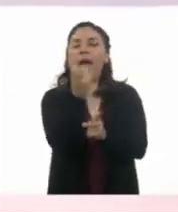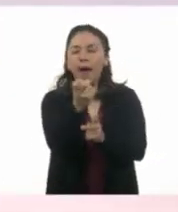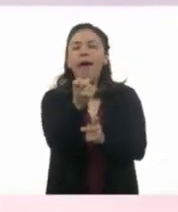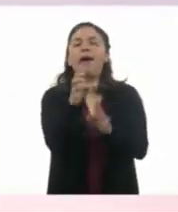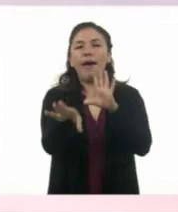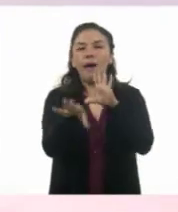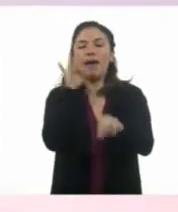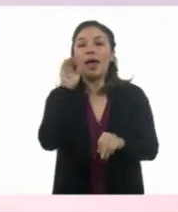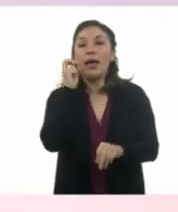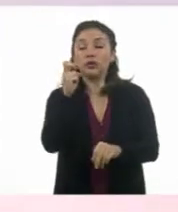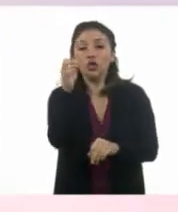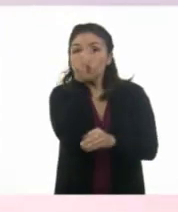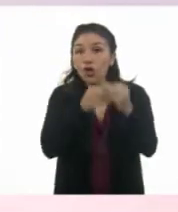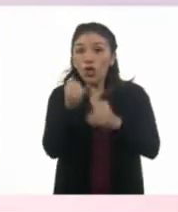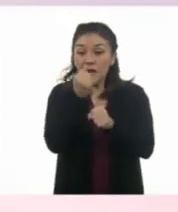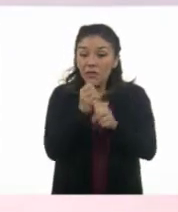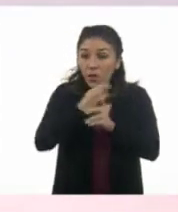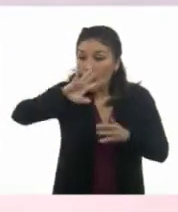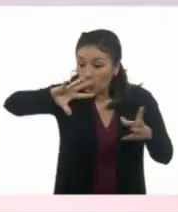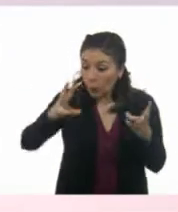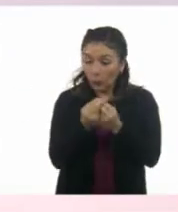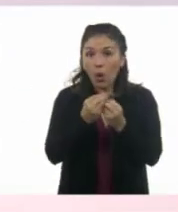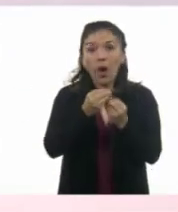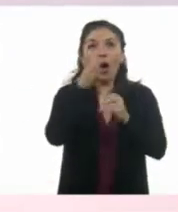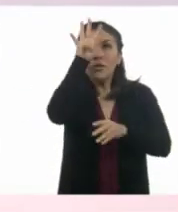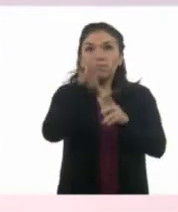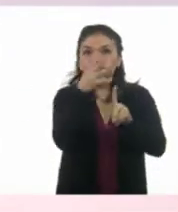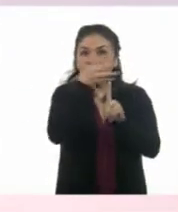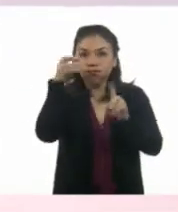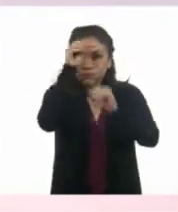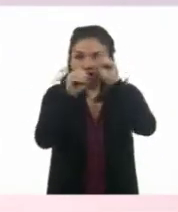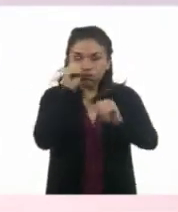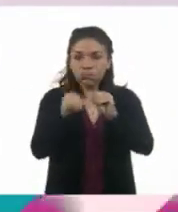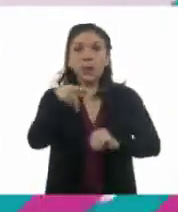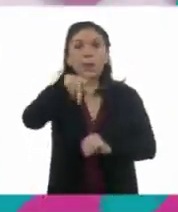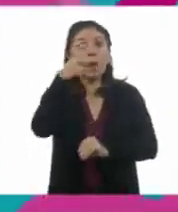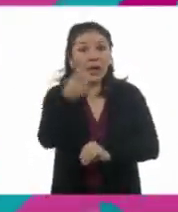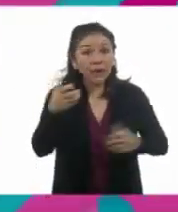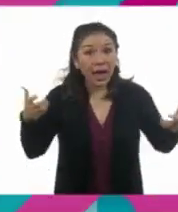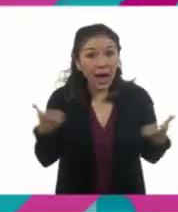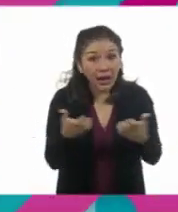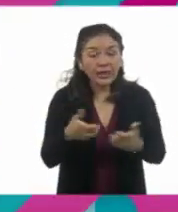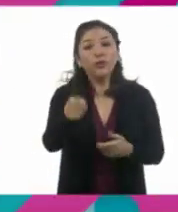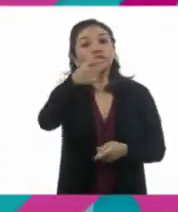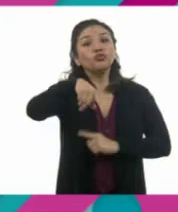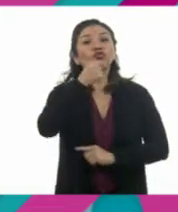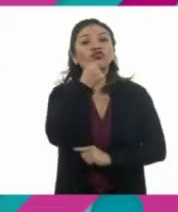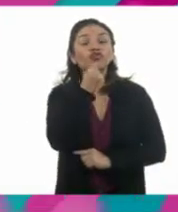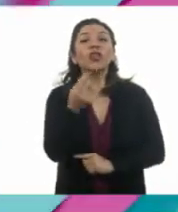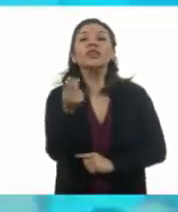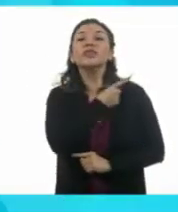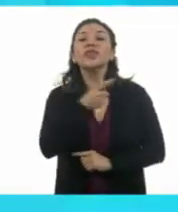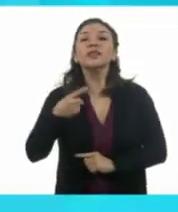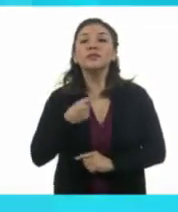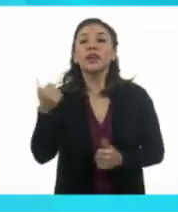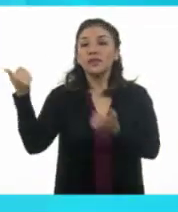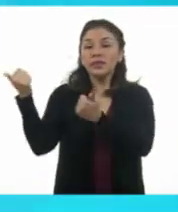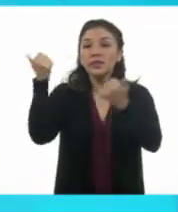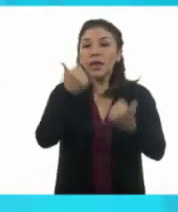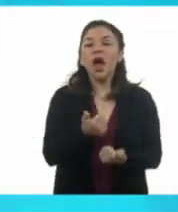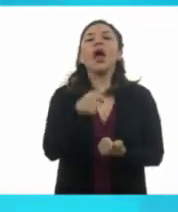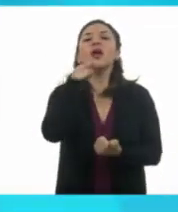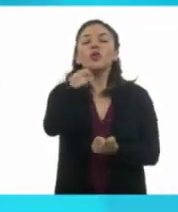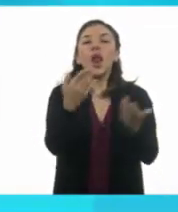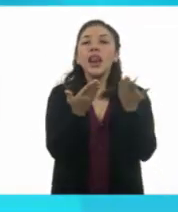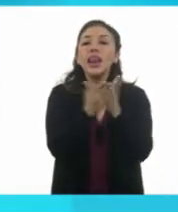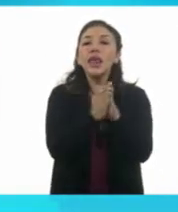obtuvieron los vamos a organizar en tablas sencillas. Pero para poder realizar esta actividad, las niñas y los niños van a necesitar